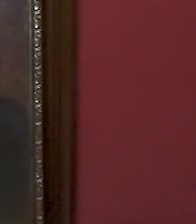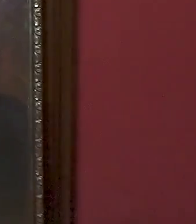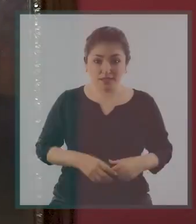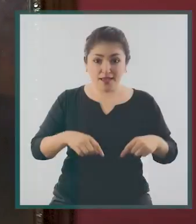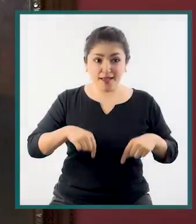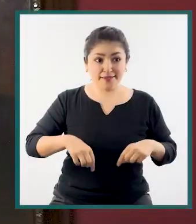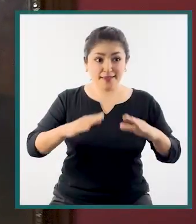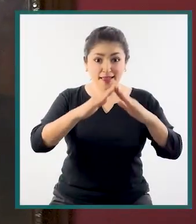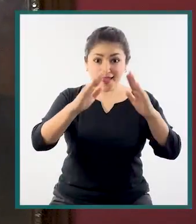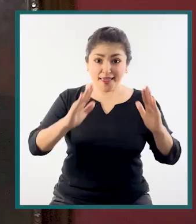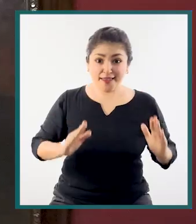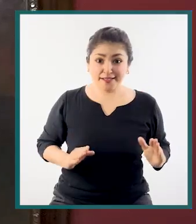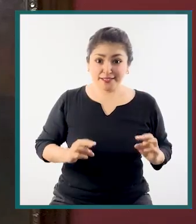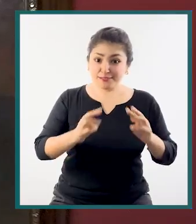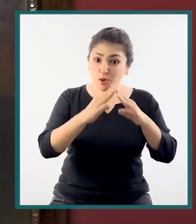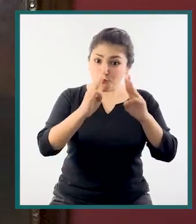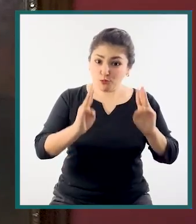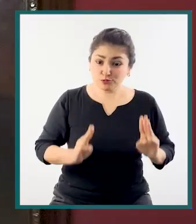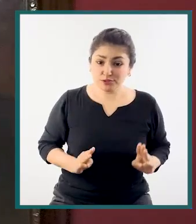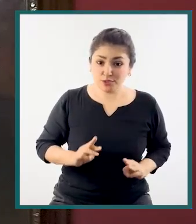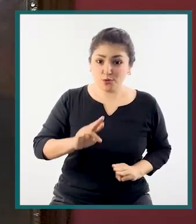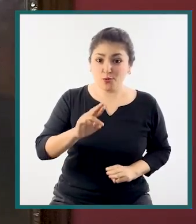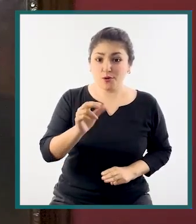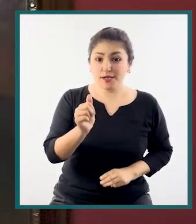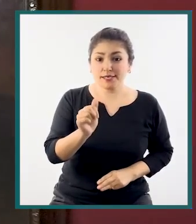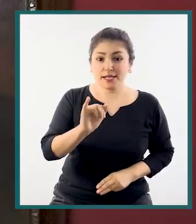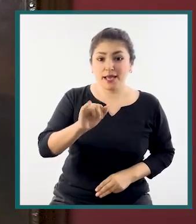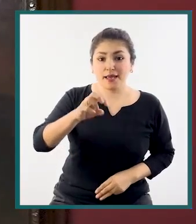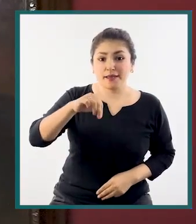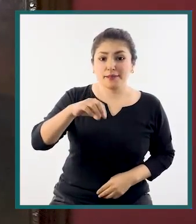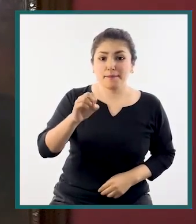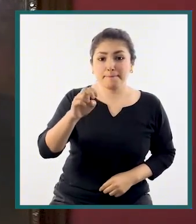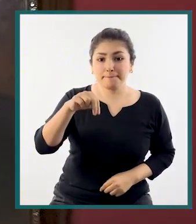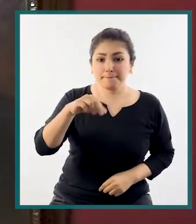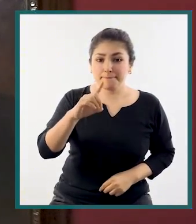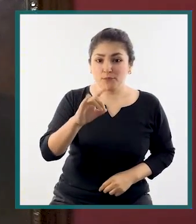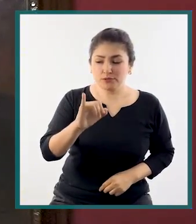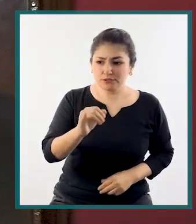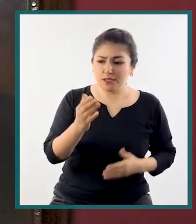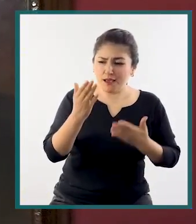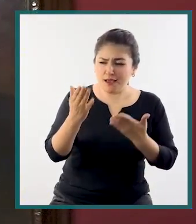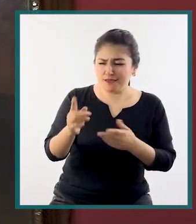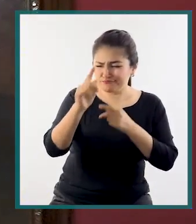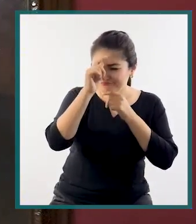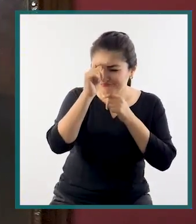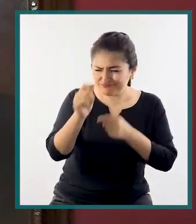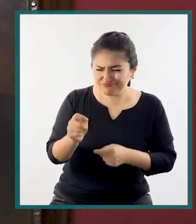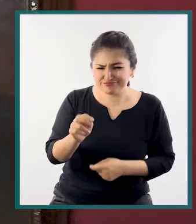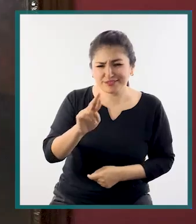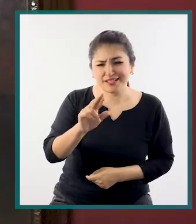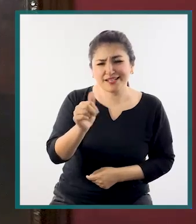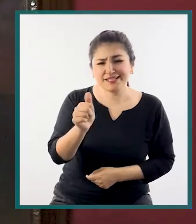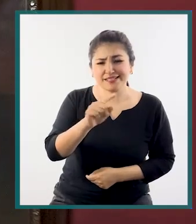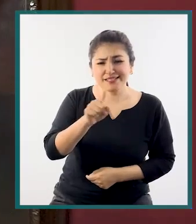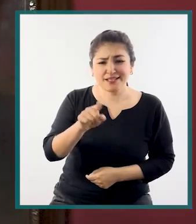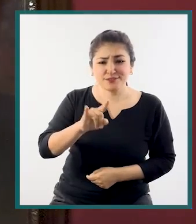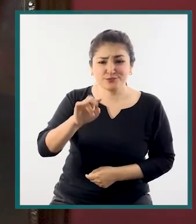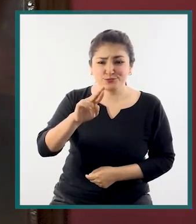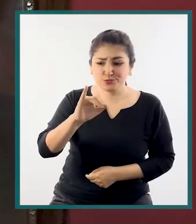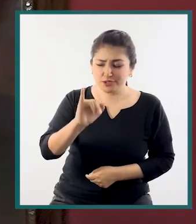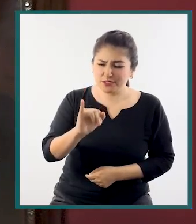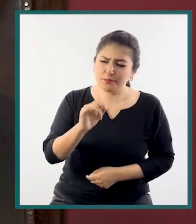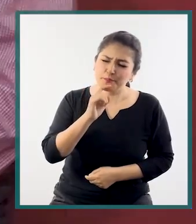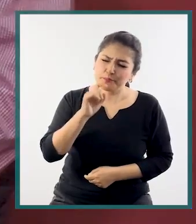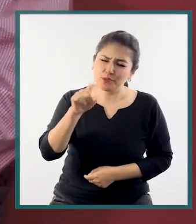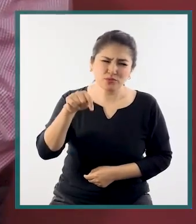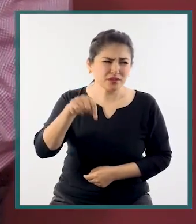Estamos en la Casa Museo Antonio Raimondi donde hay un espacio dedicado al héroe José Andrés